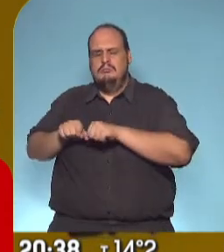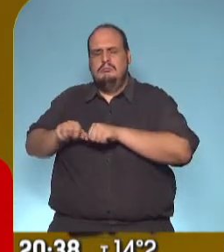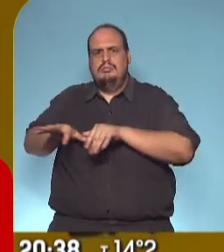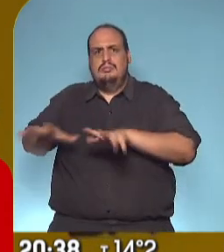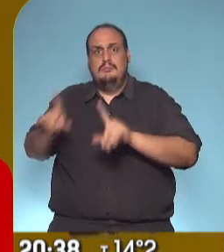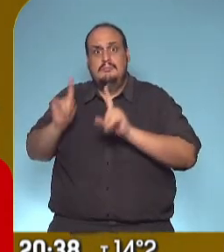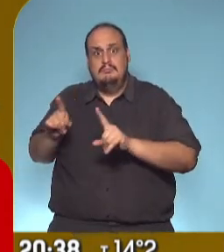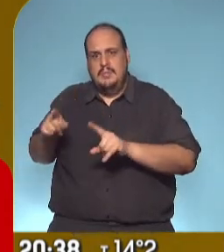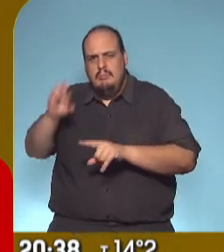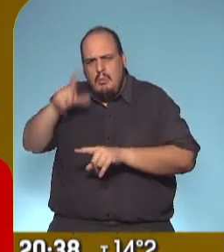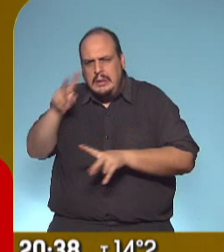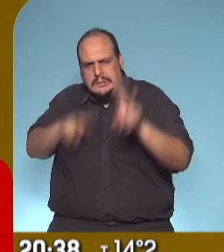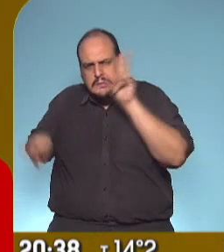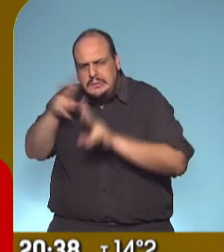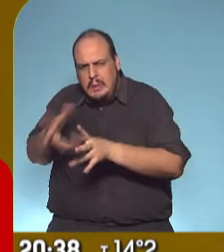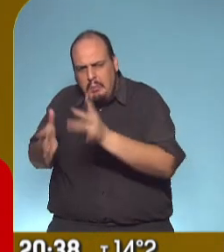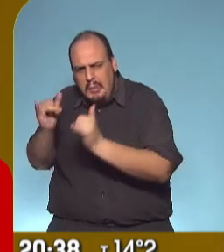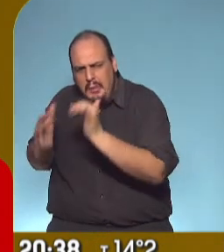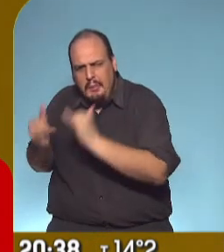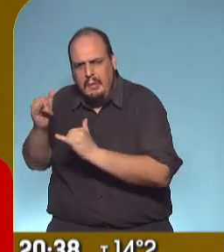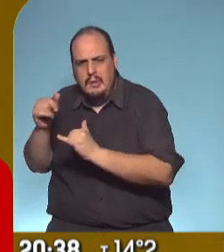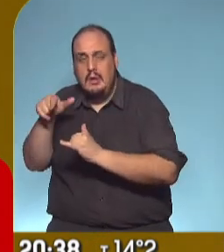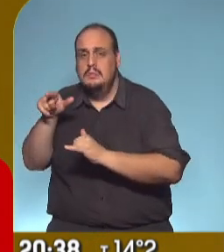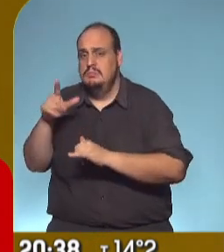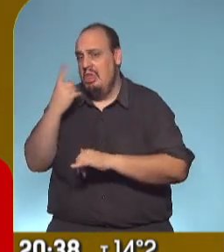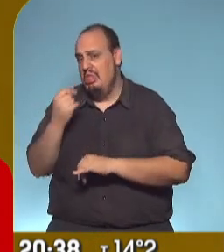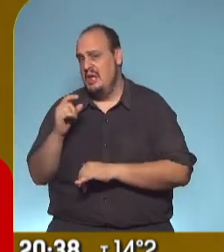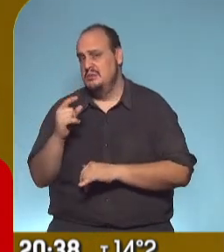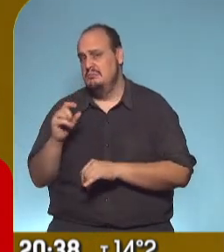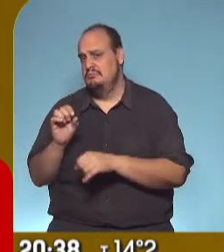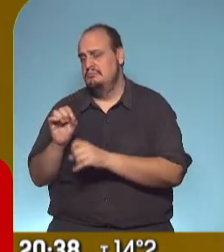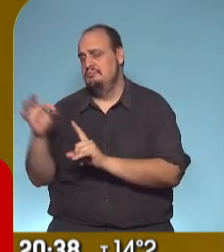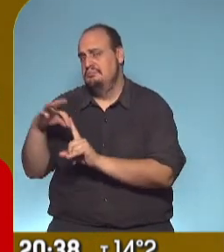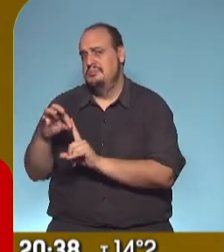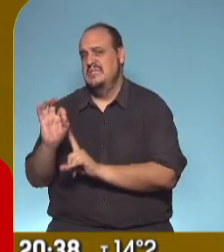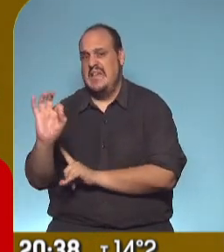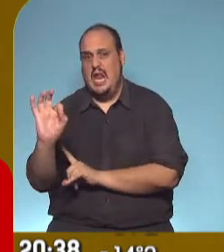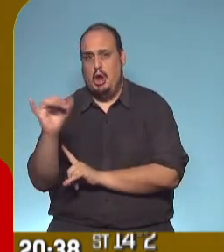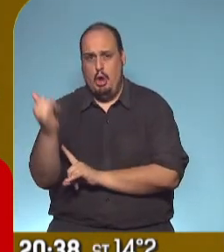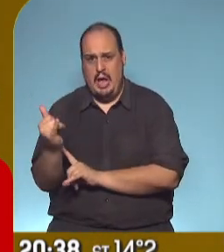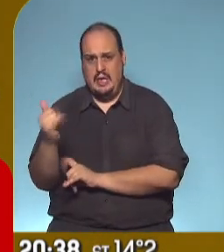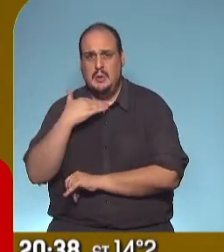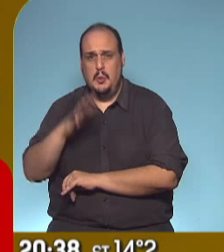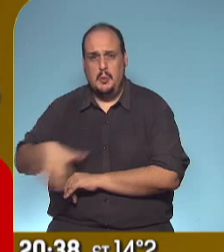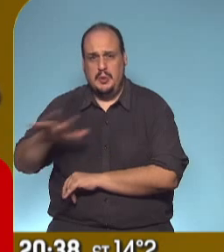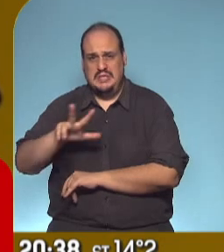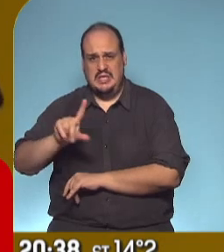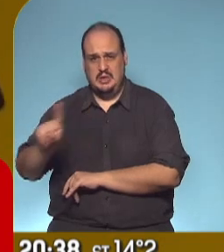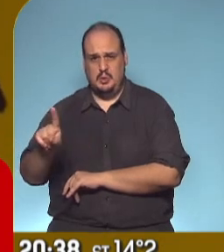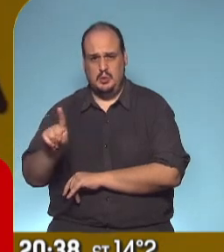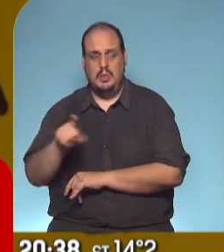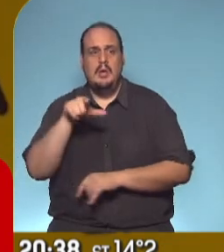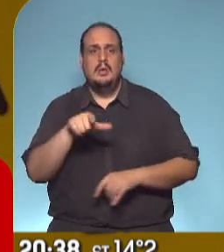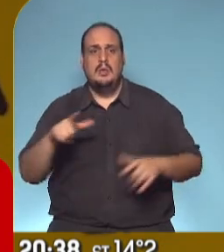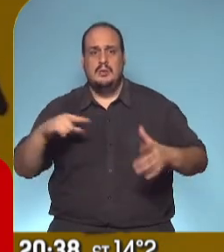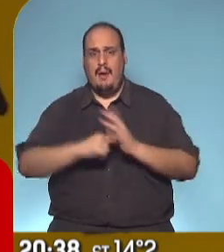plan de detección a fondo y hoy bajó, hay días que tiene casi cero casos. Eso mismo estamos llevando a toda la ciudad. Tenemos 24 barrios